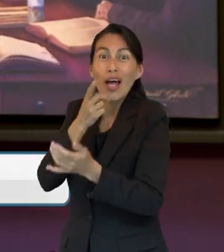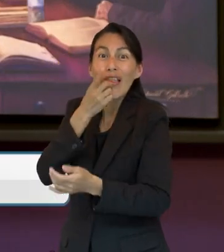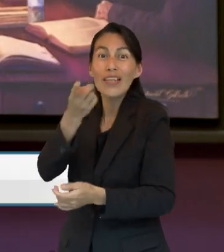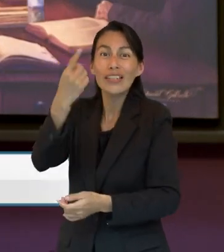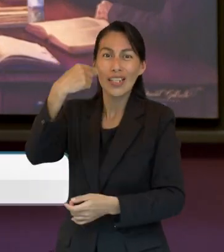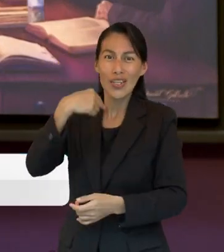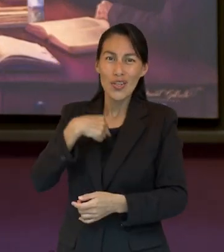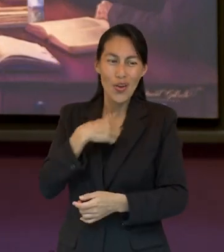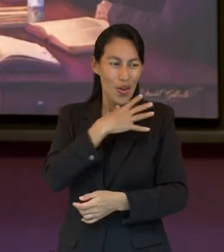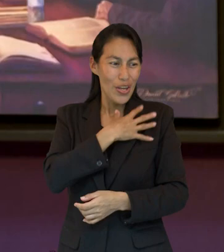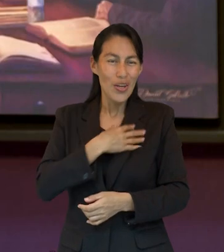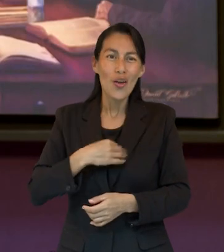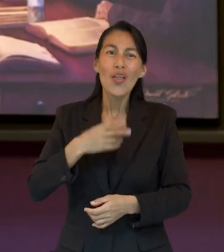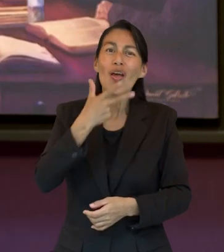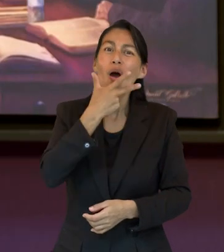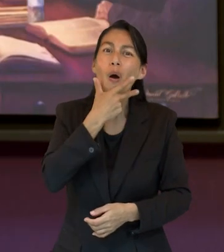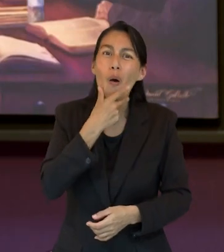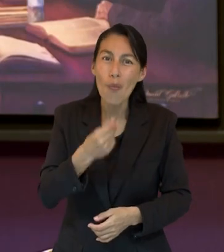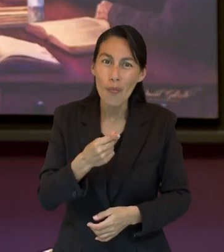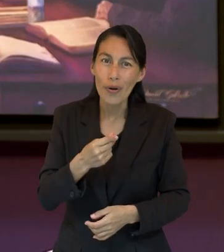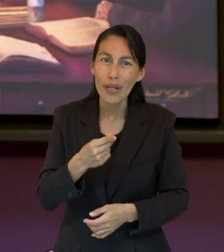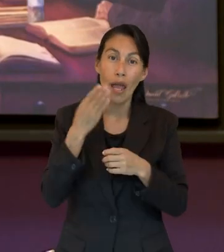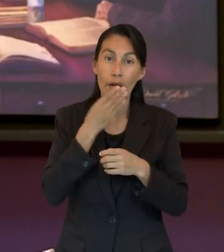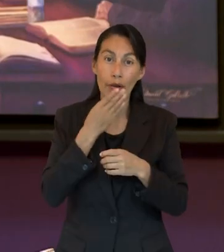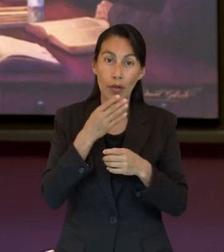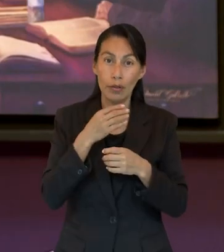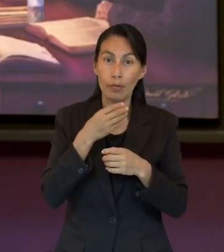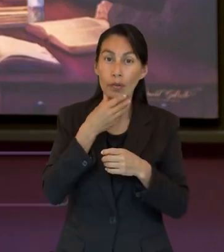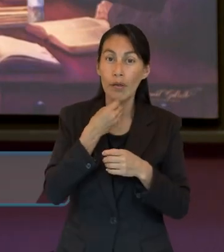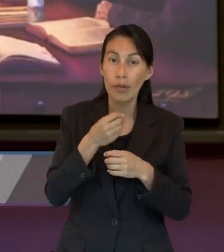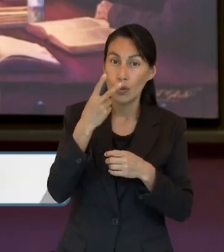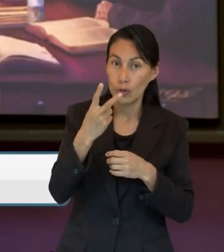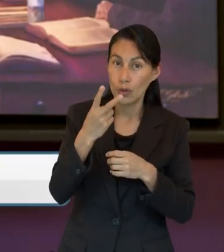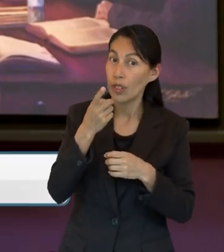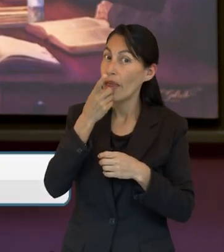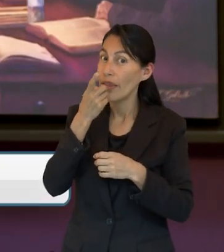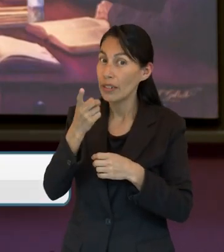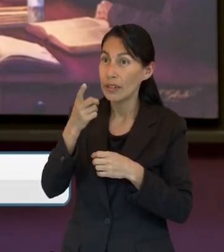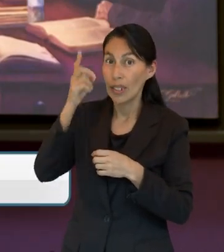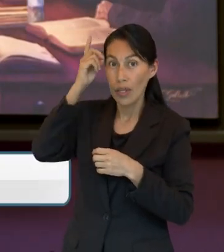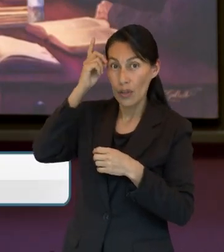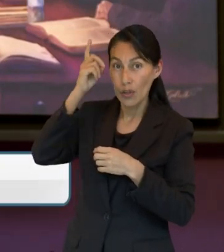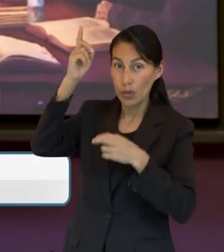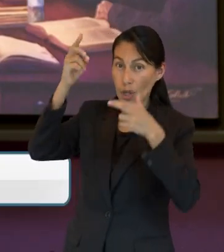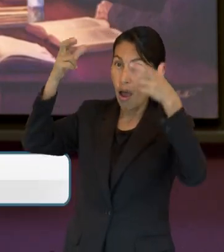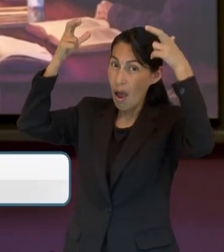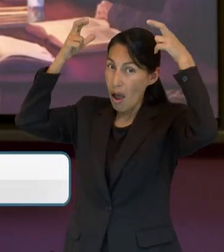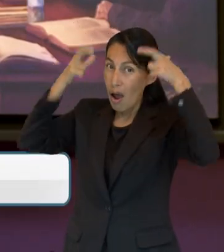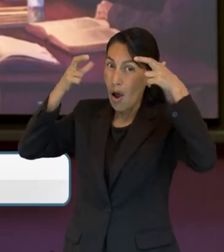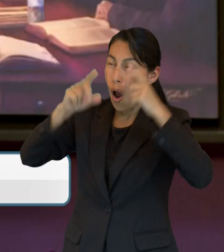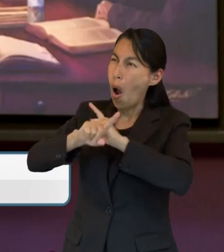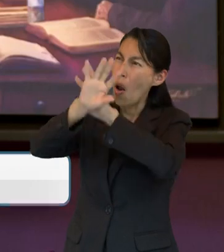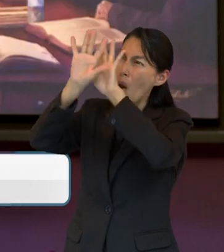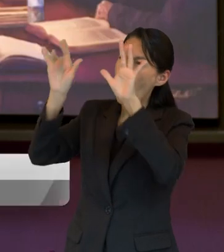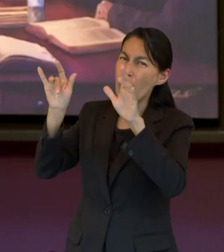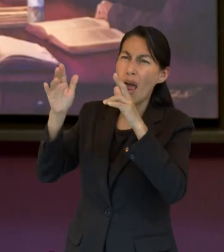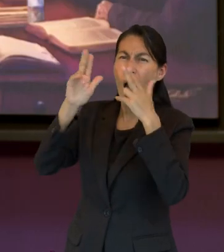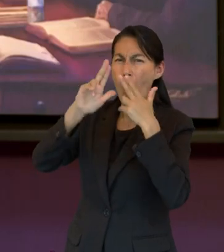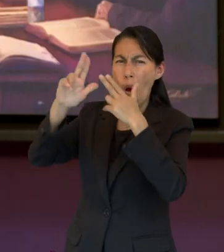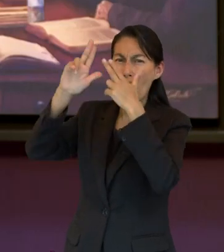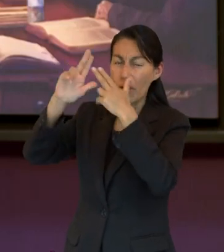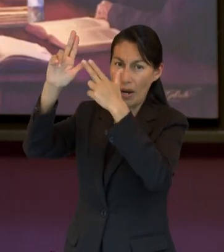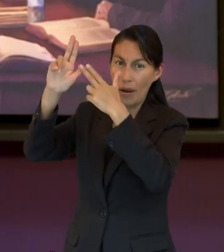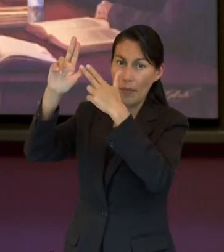hijo del hombre, como se registra en Hebreos capítulo 2, quien fue coronado de gloria y de honra